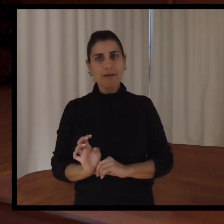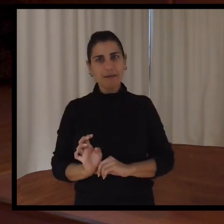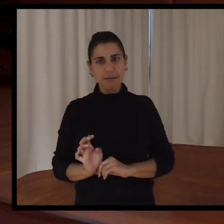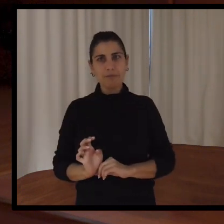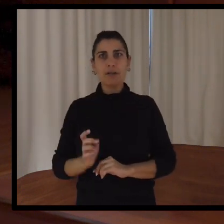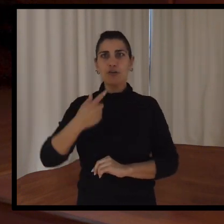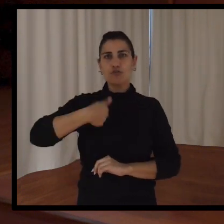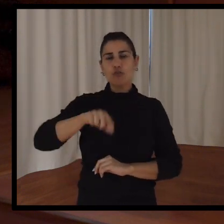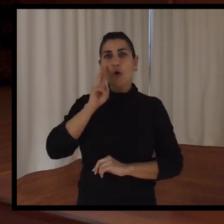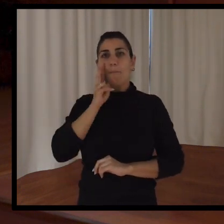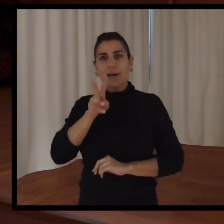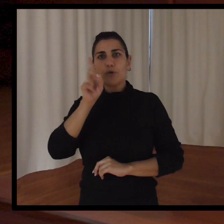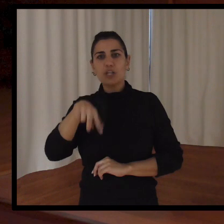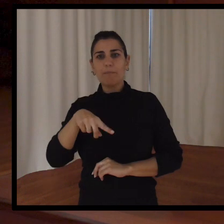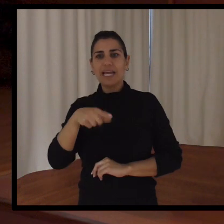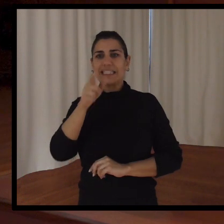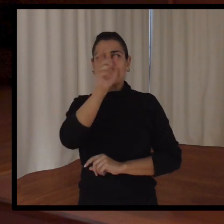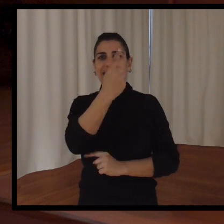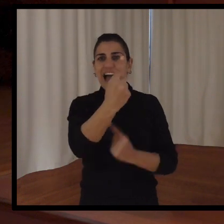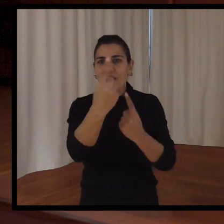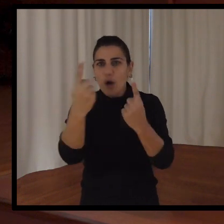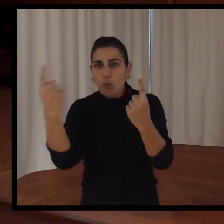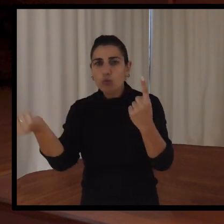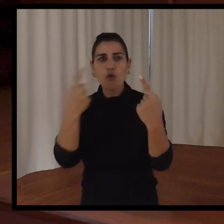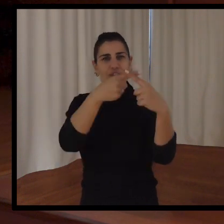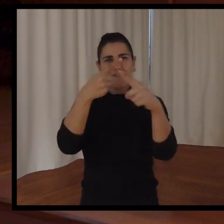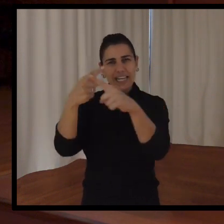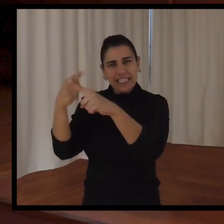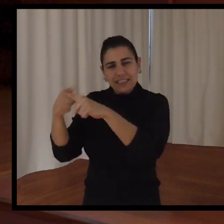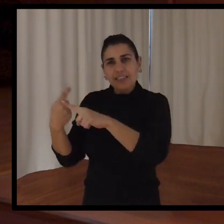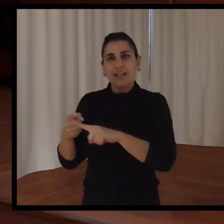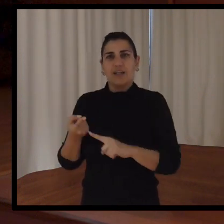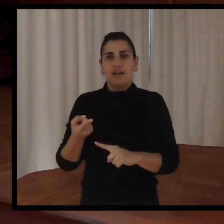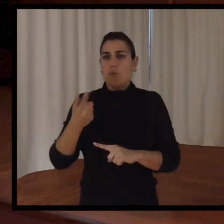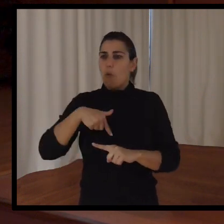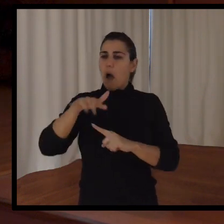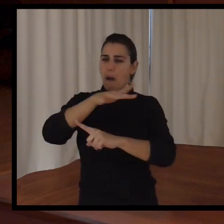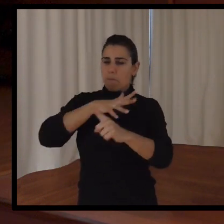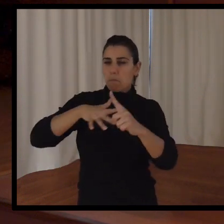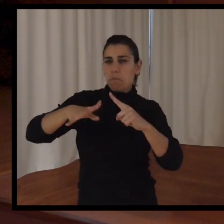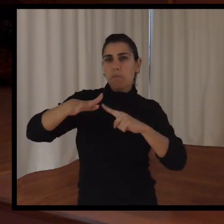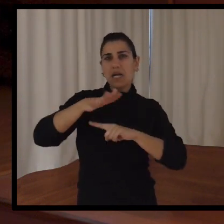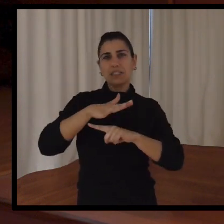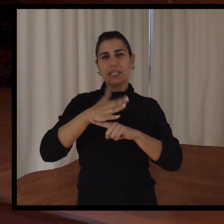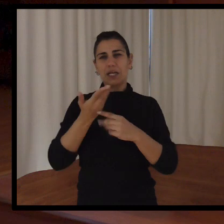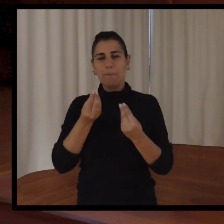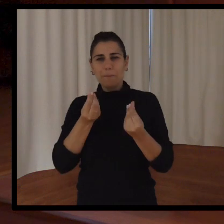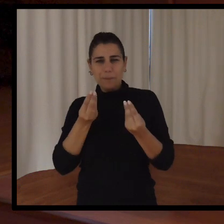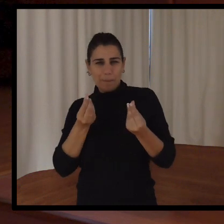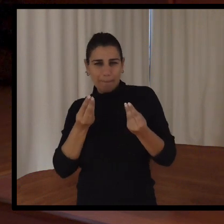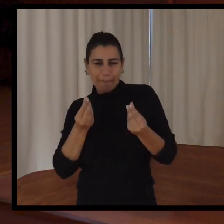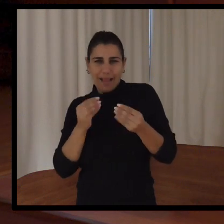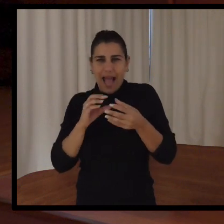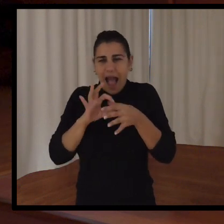viendo la diferencia de cada uno y pasándolo bien todos en un ambiente de complicidad, de